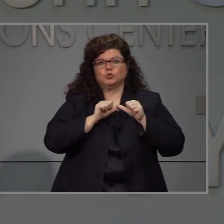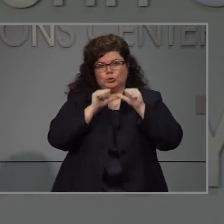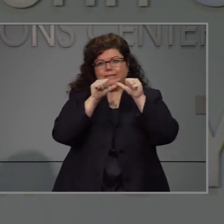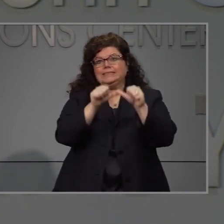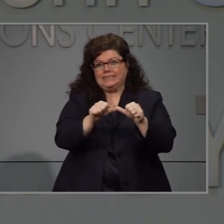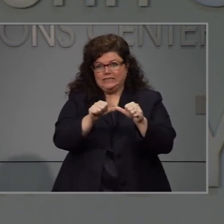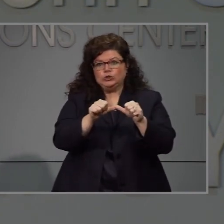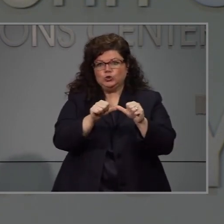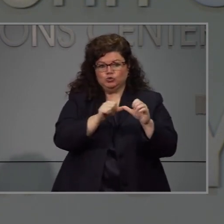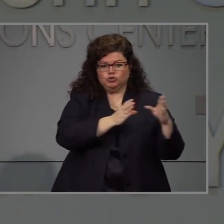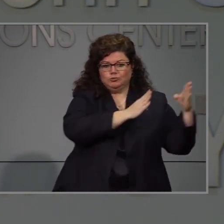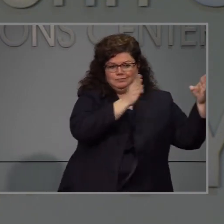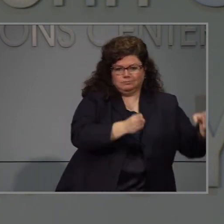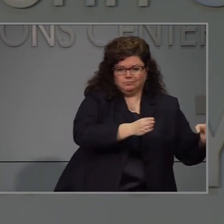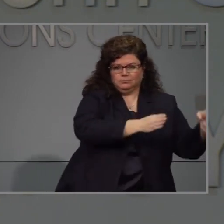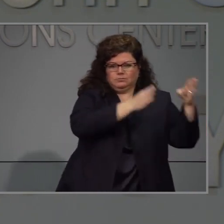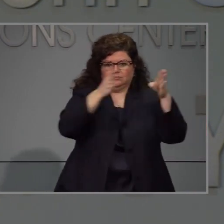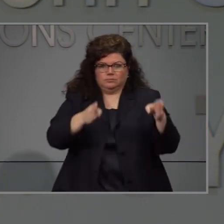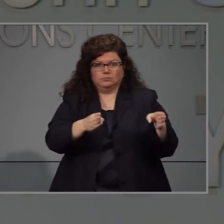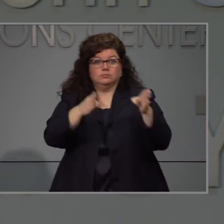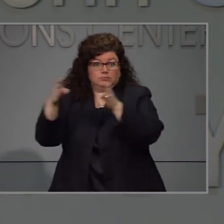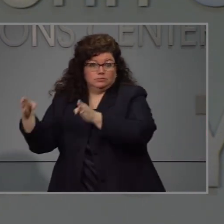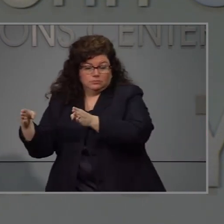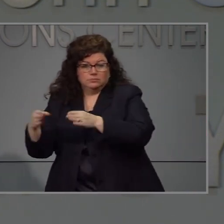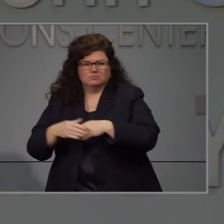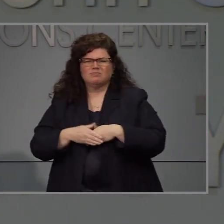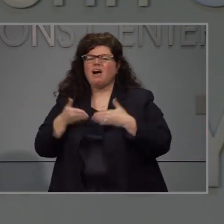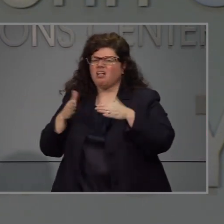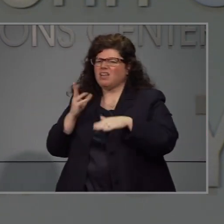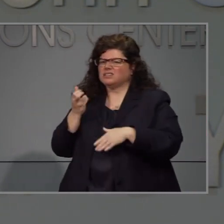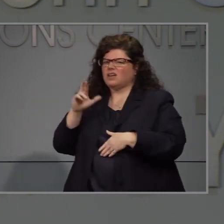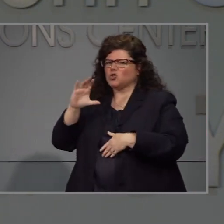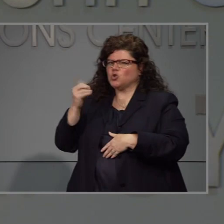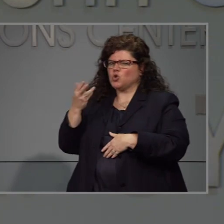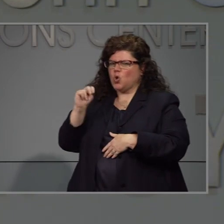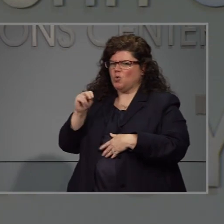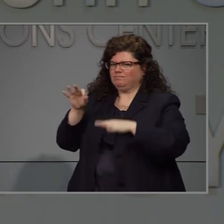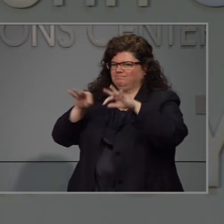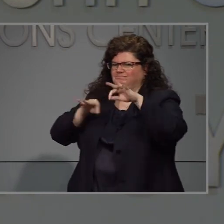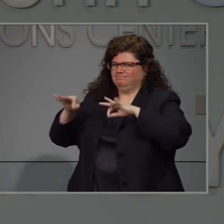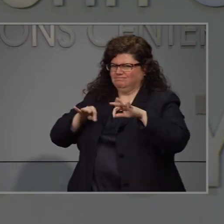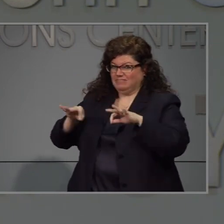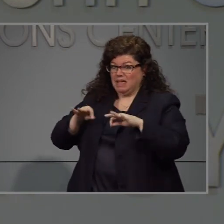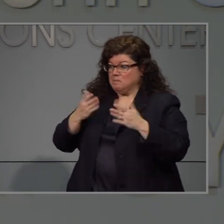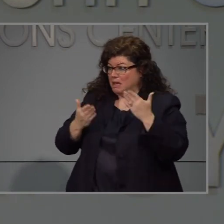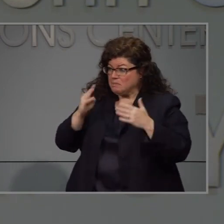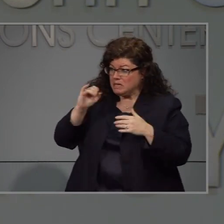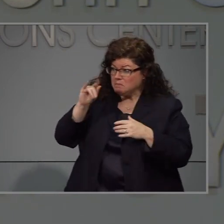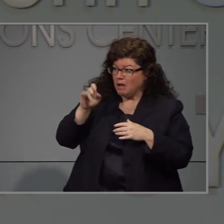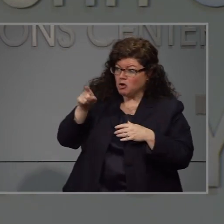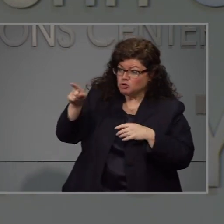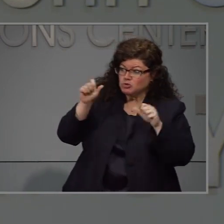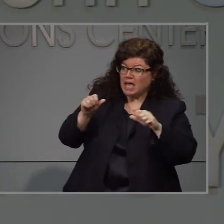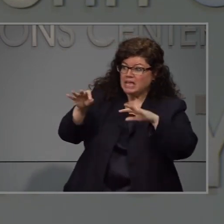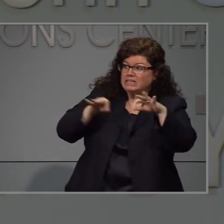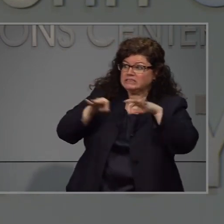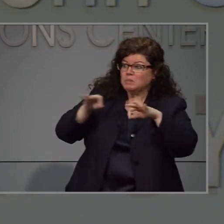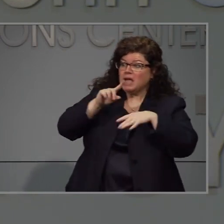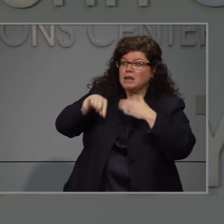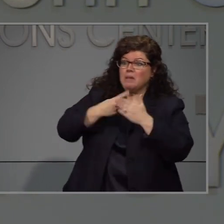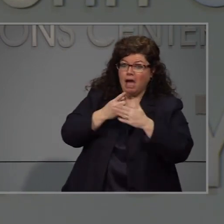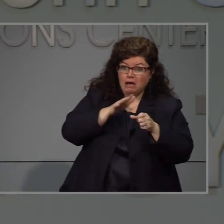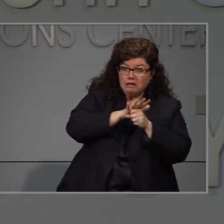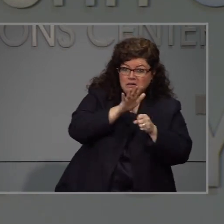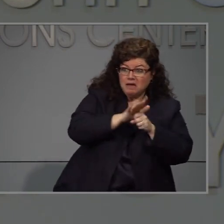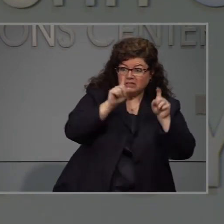va a ser importante para que nosotros podamos avanzar y voy a decir que la doctora Cohen pueda hablar y a la